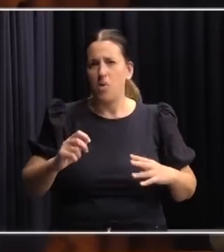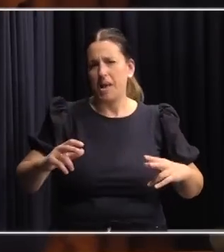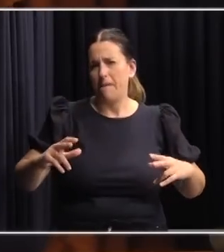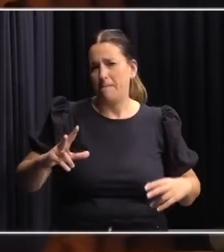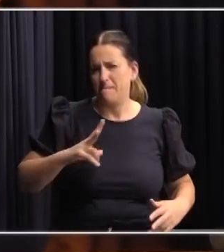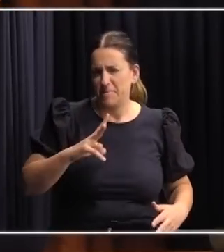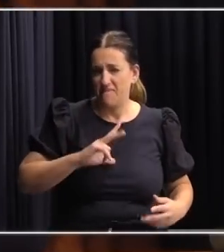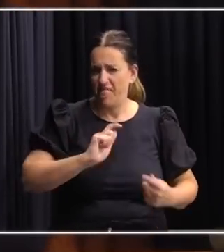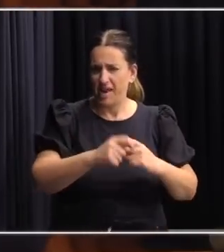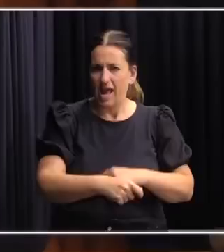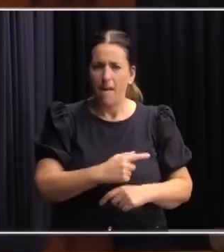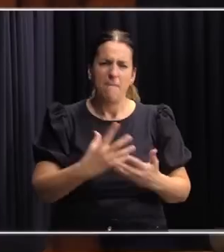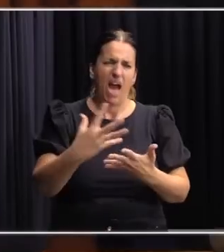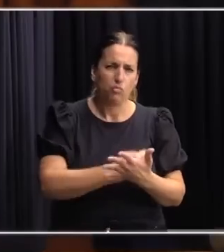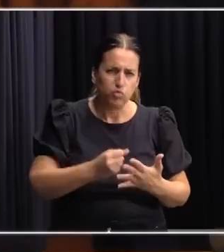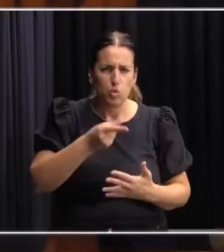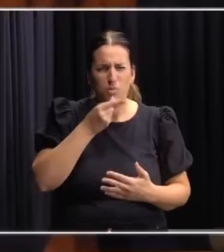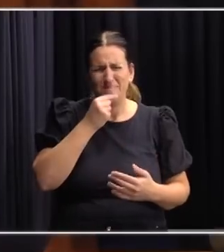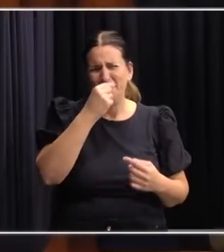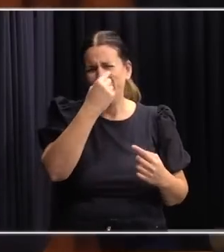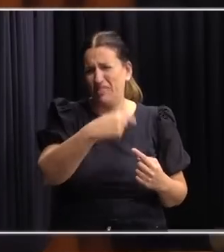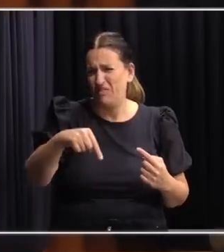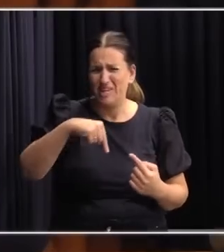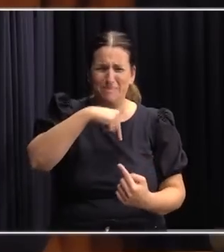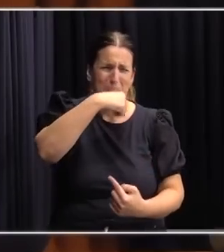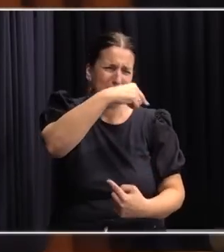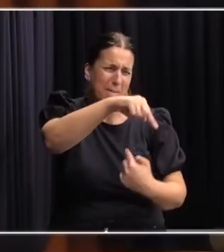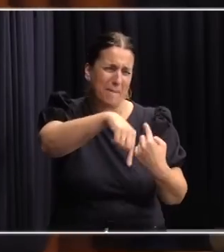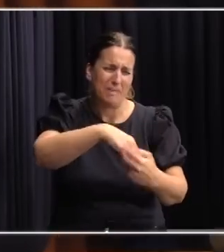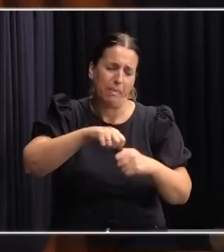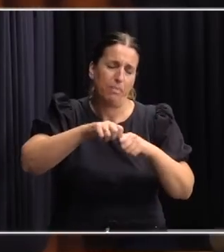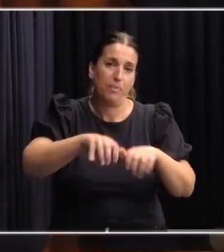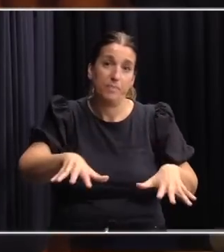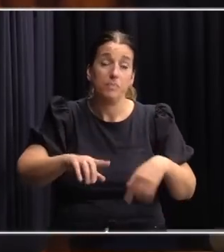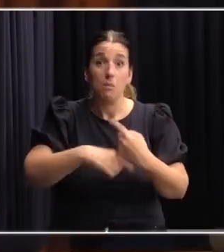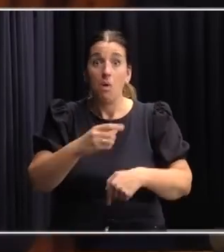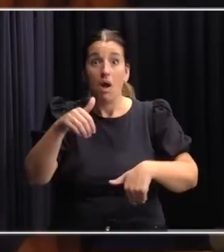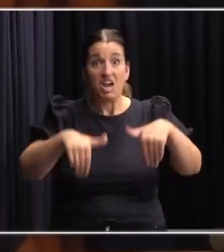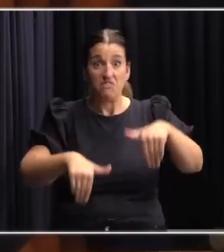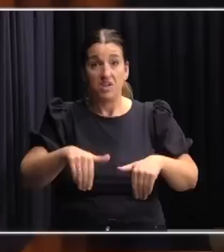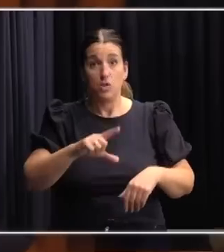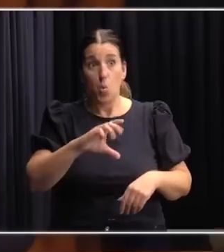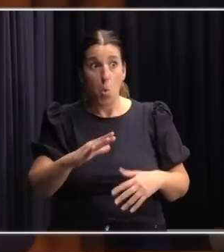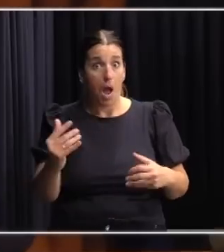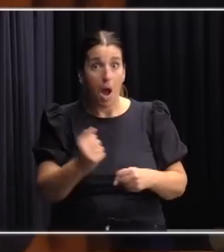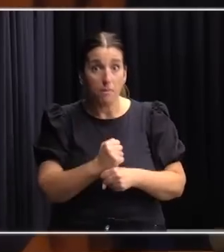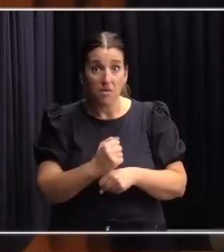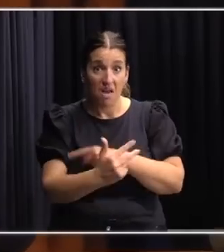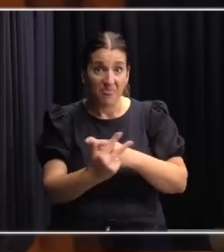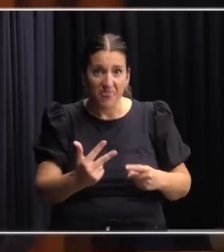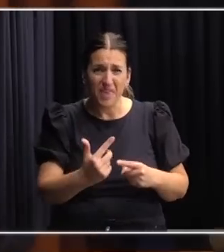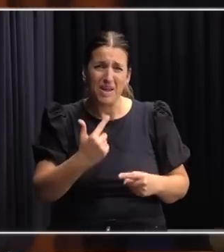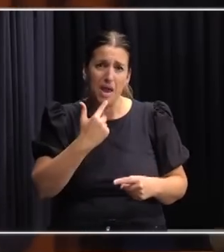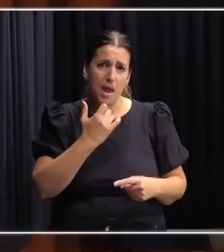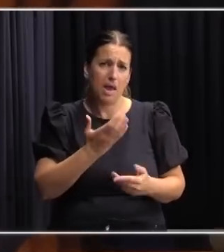policiales. Pasó la LUC, pasó el referéndum y esos tres ejemplos y